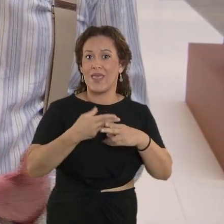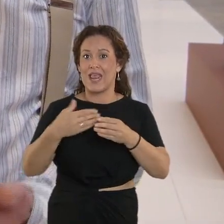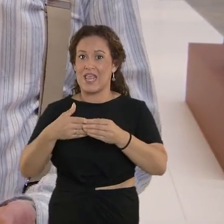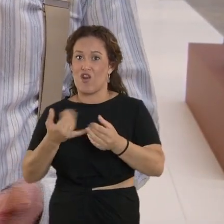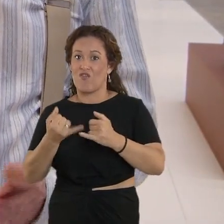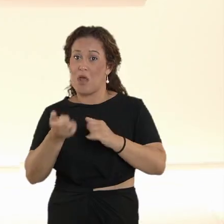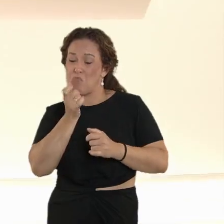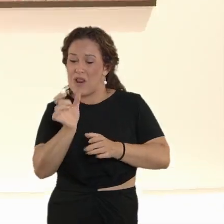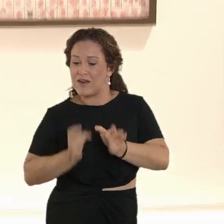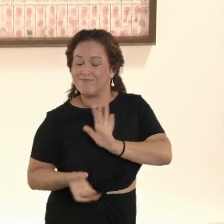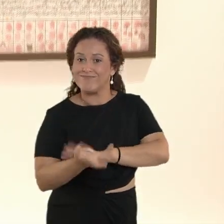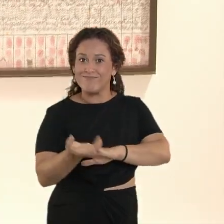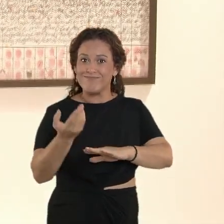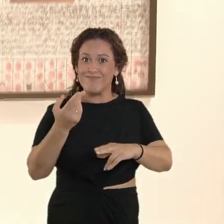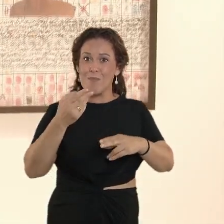palabra madre hierro.